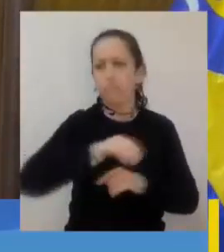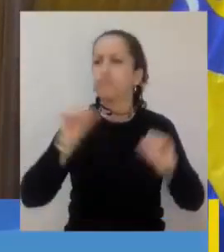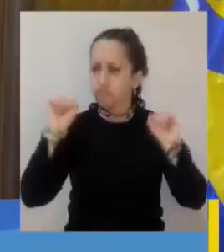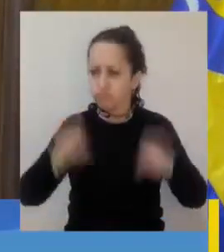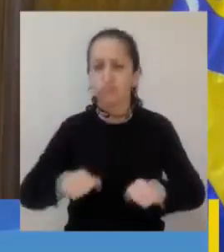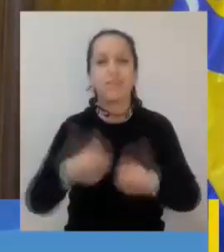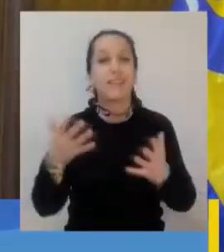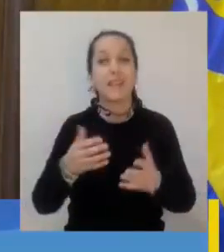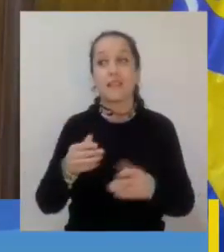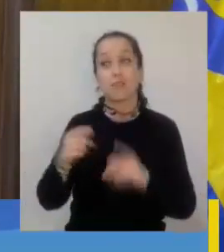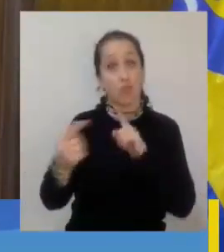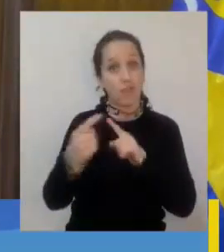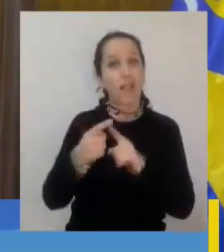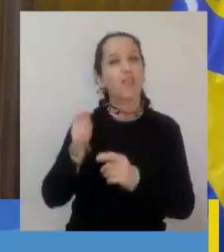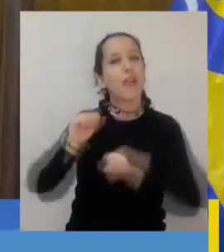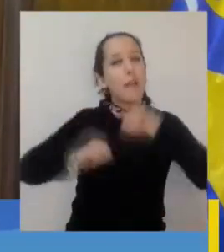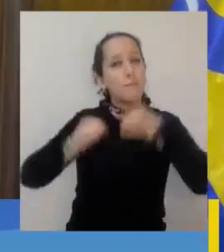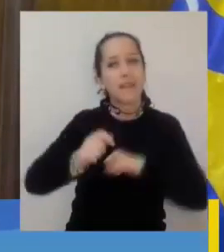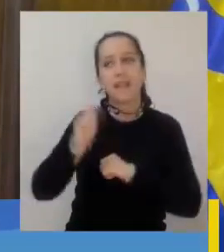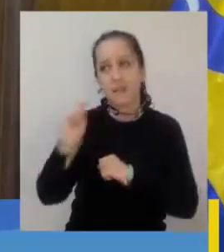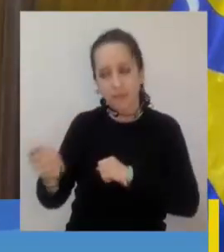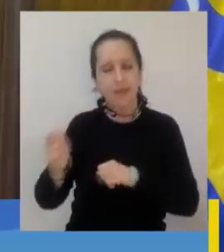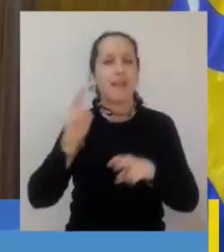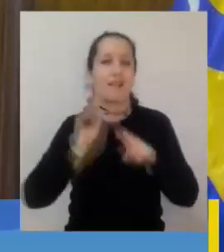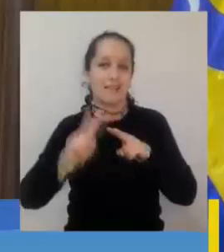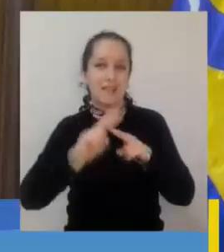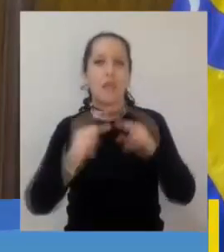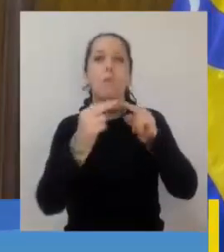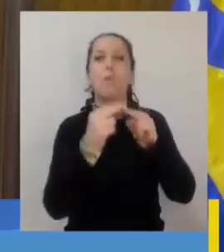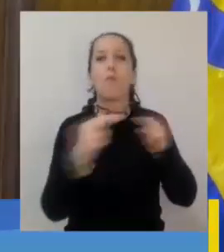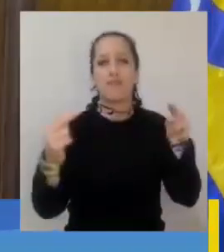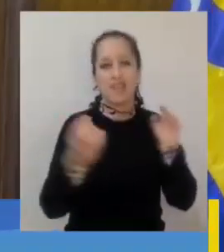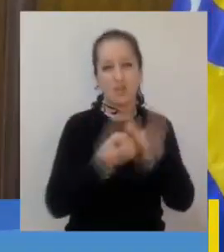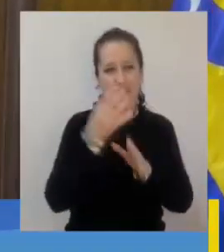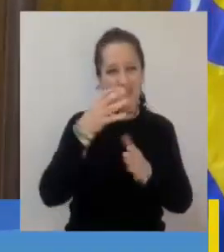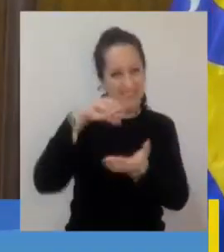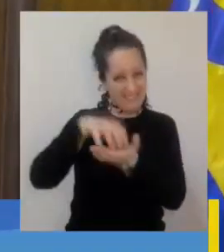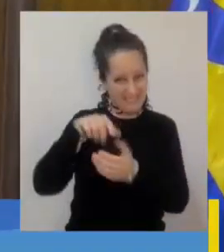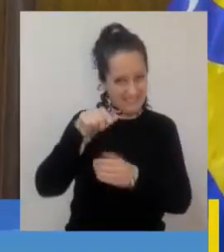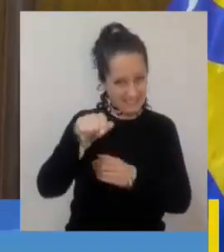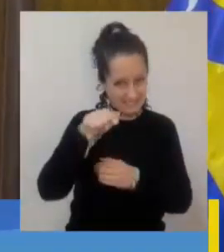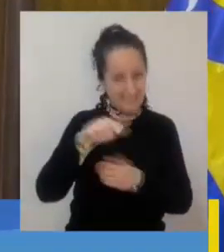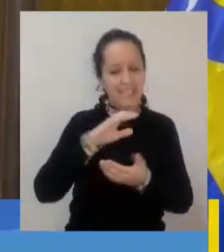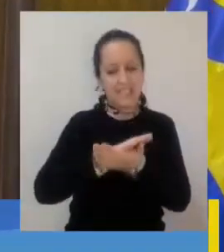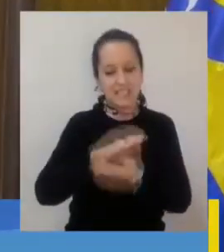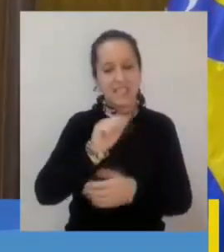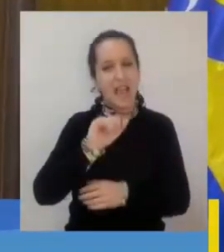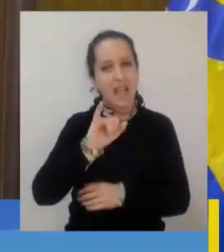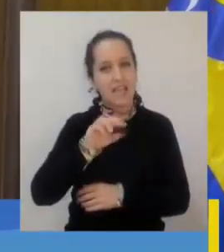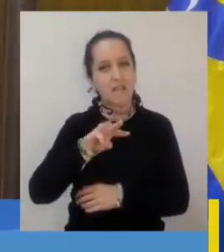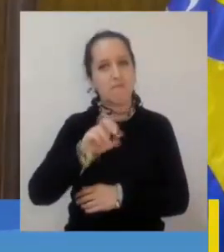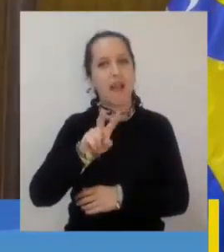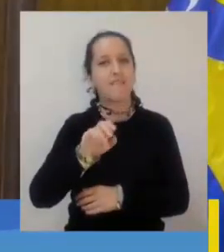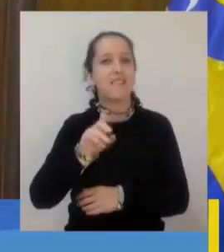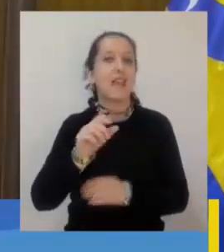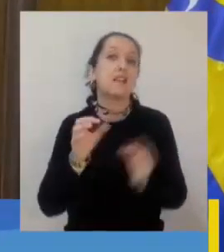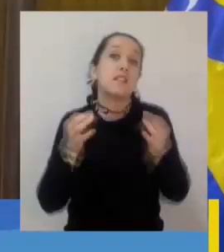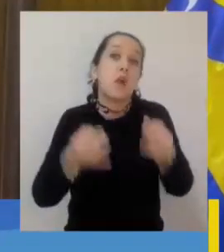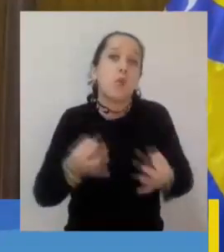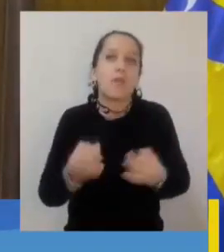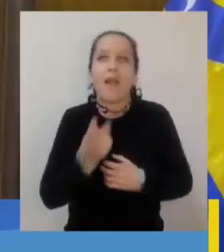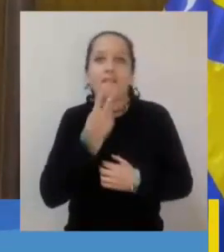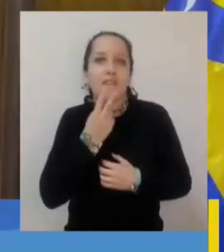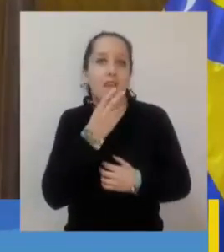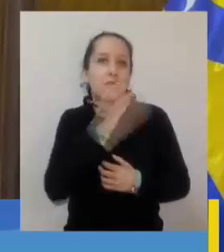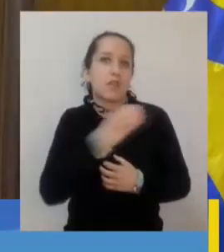la empresa que va a construir el nuevo puente para el sector Chaimavia de Concepción que va a permitir mejorar la calidad de vida de cada uno y